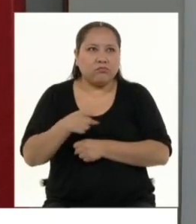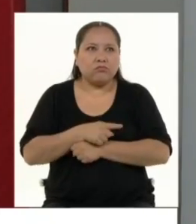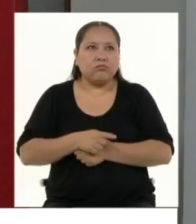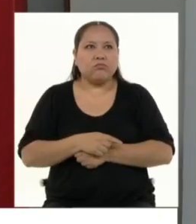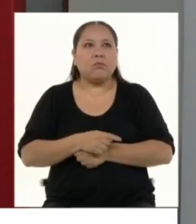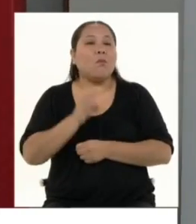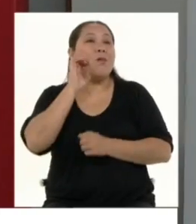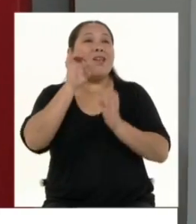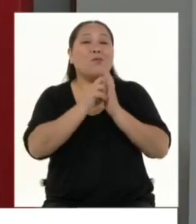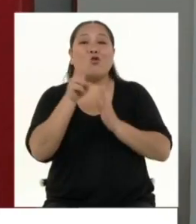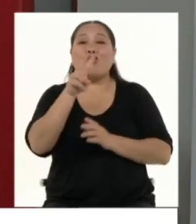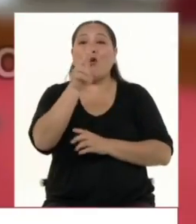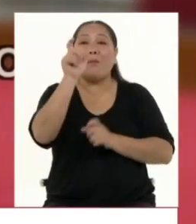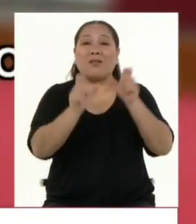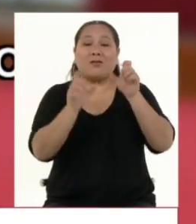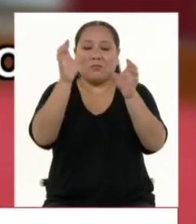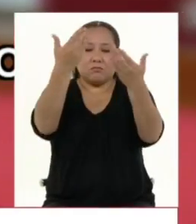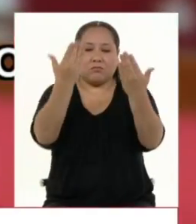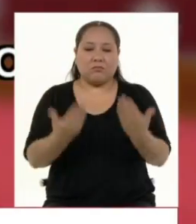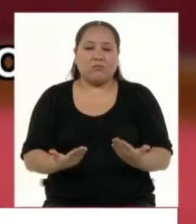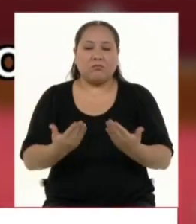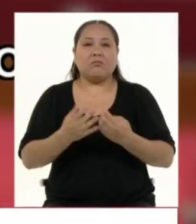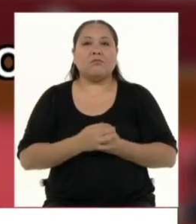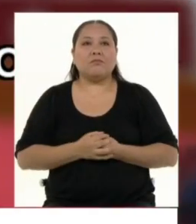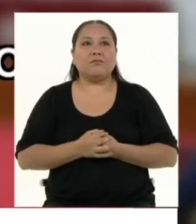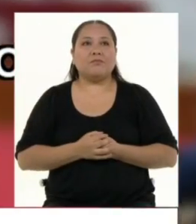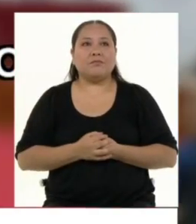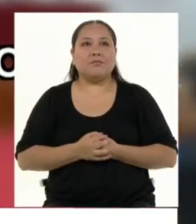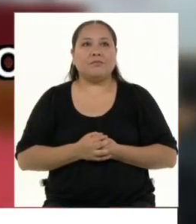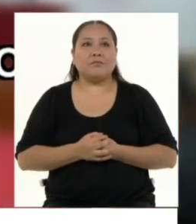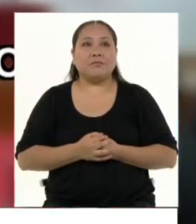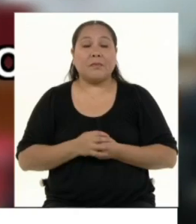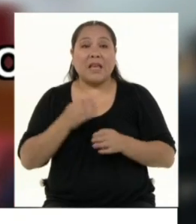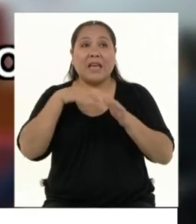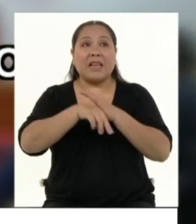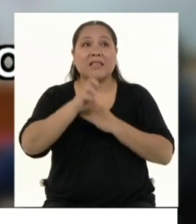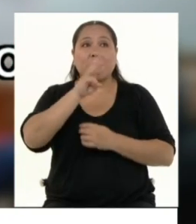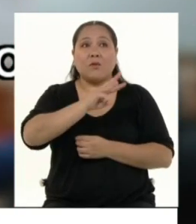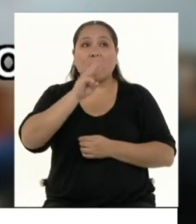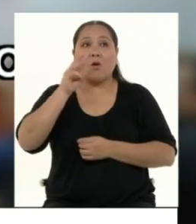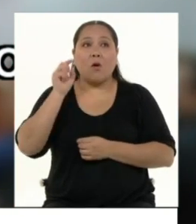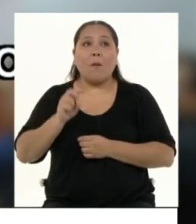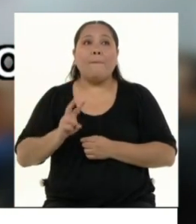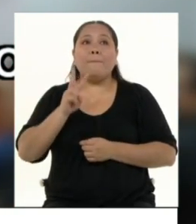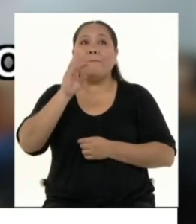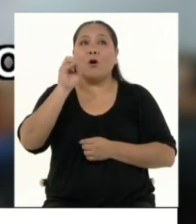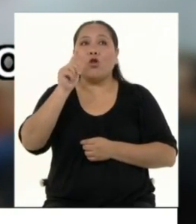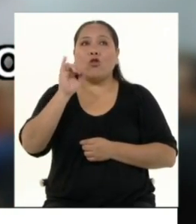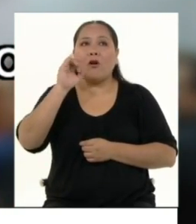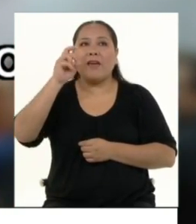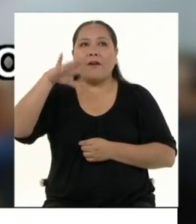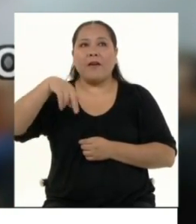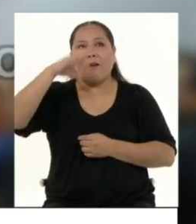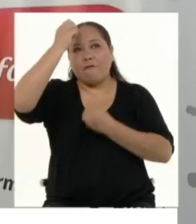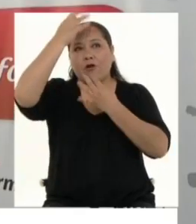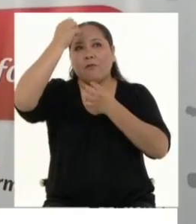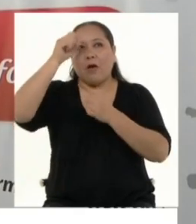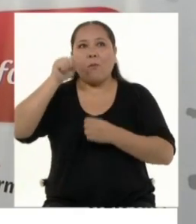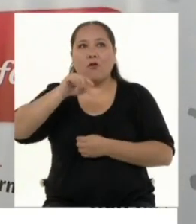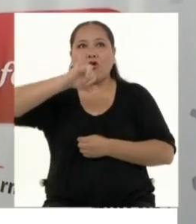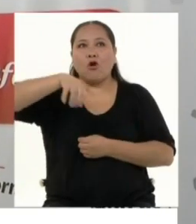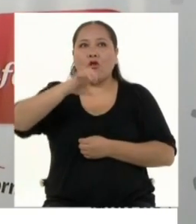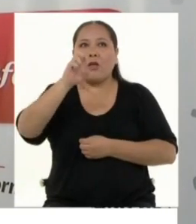ahí tenemos la información ya comparada. Ingrese a www.votoinformado.jne.gov.pe,